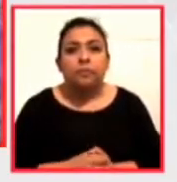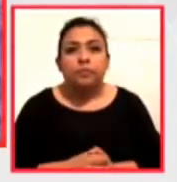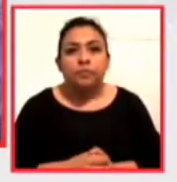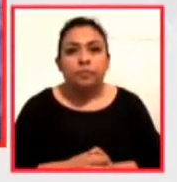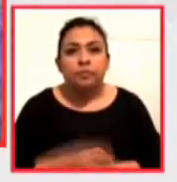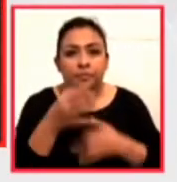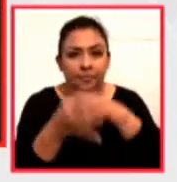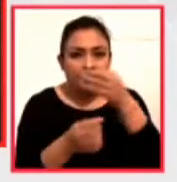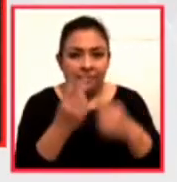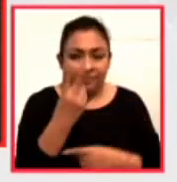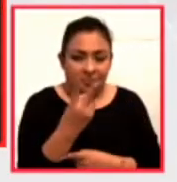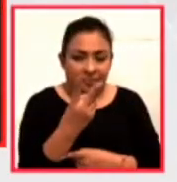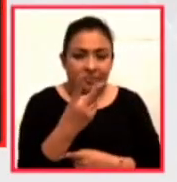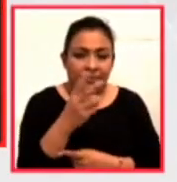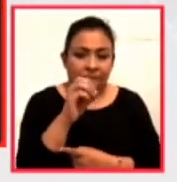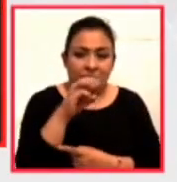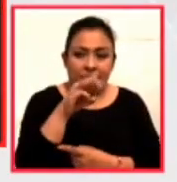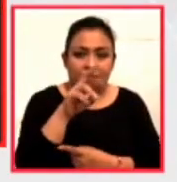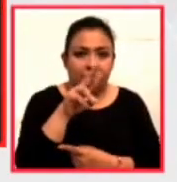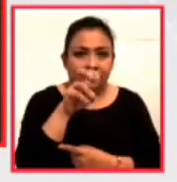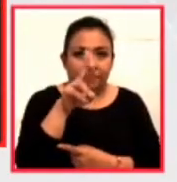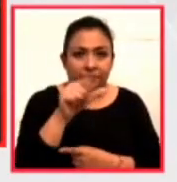Noticias 22 Omar Vera